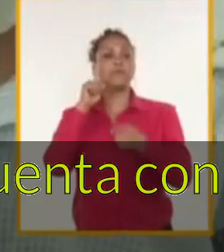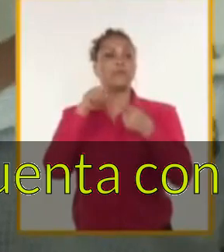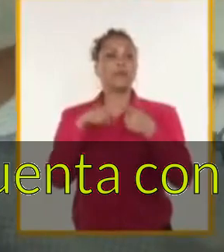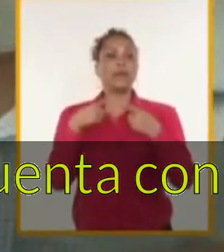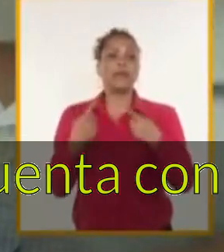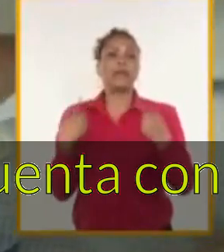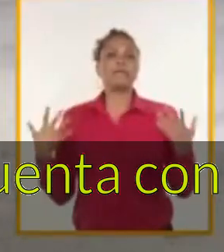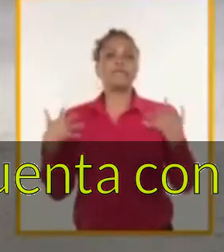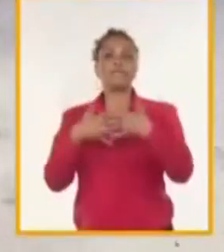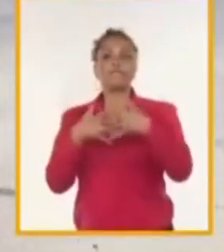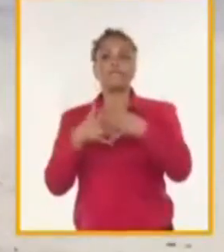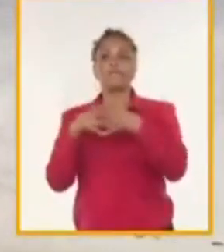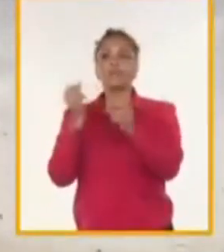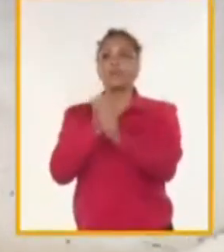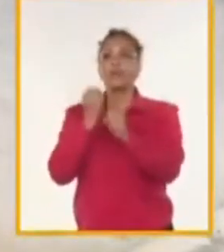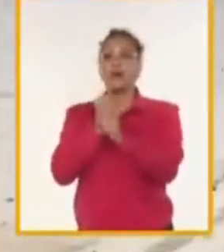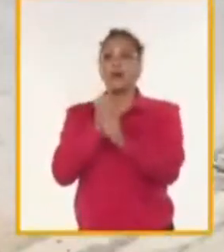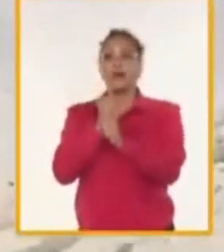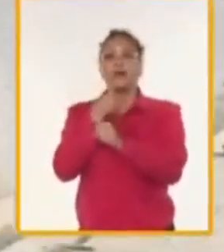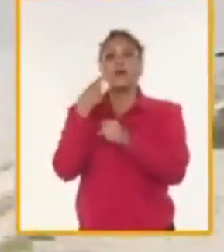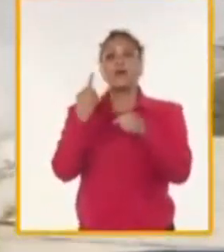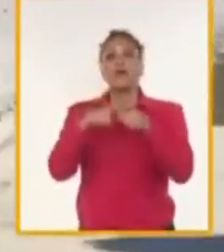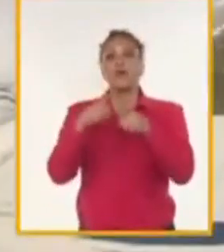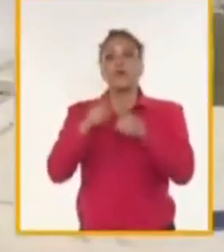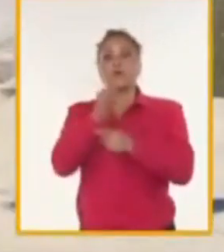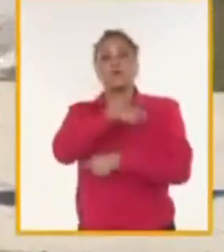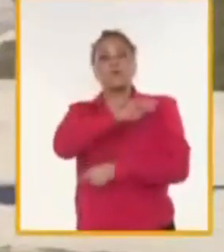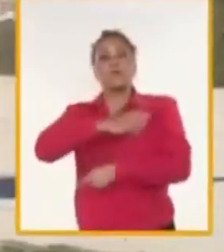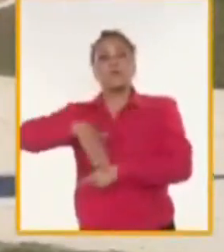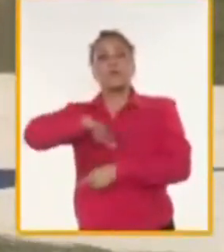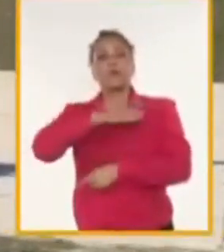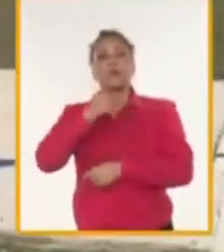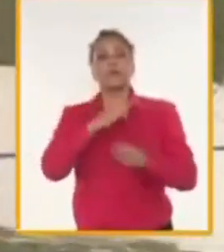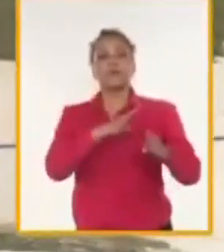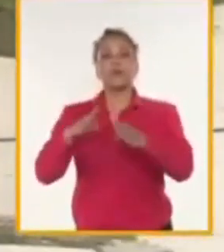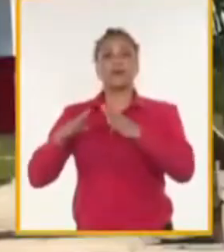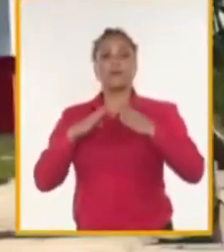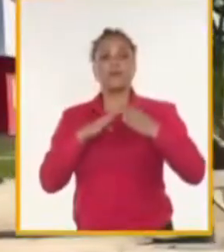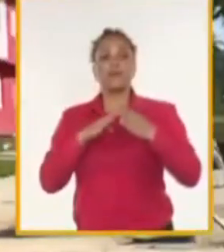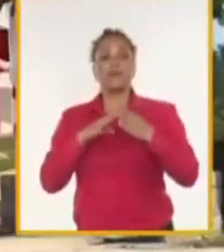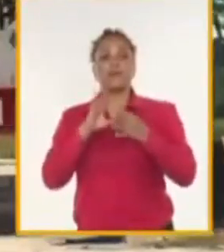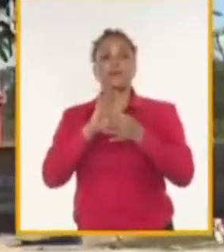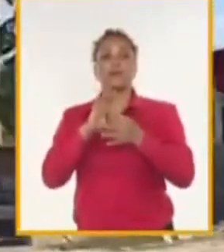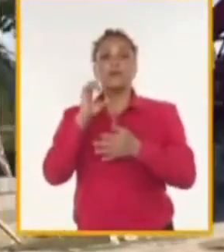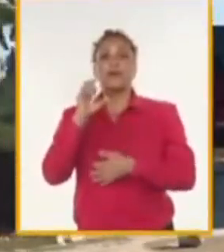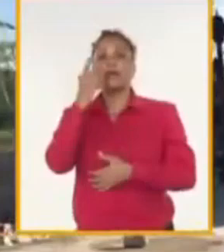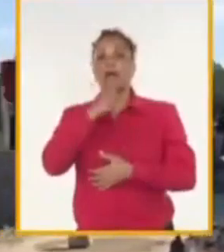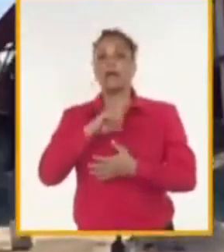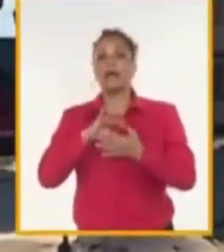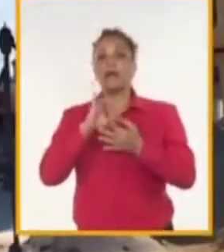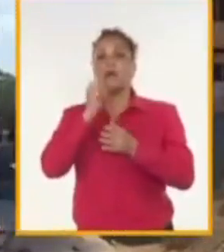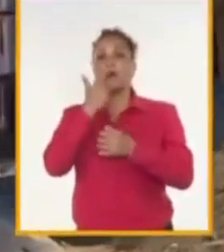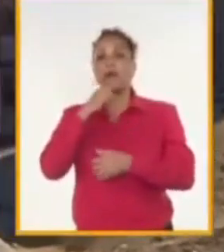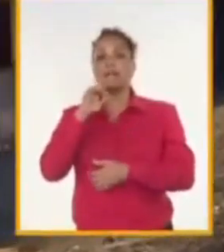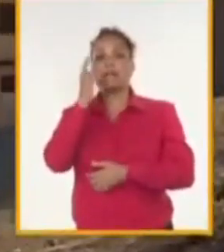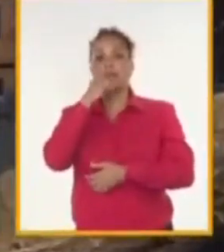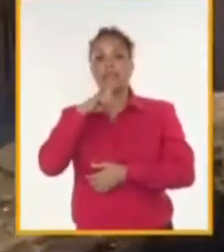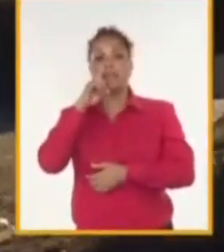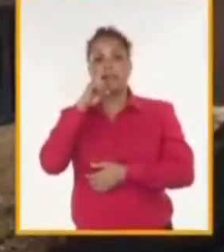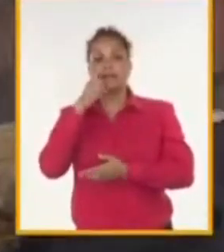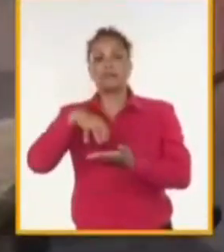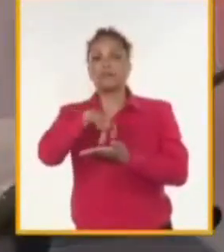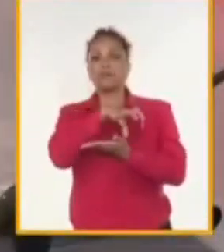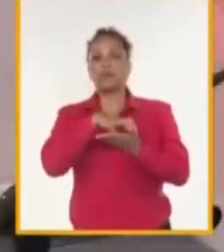vinculados al proyecto y a los pobladores de la comunidad Caguayrán, ubicada en el municipio Mariel.